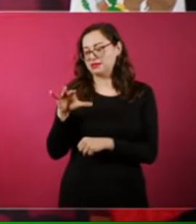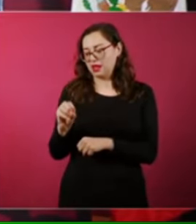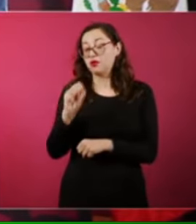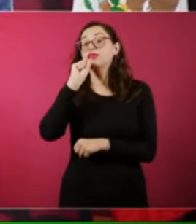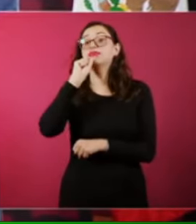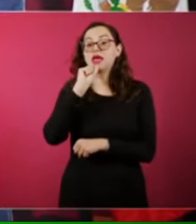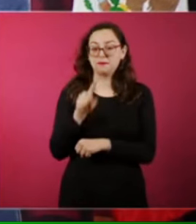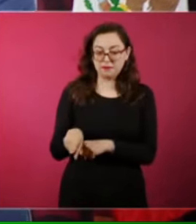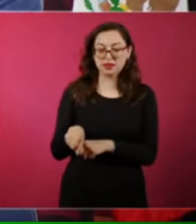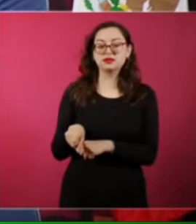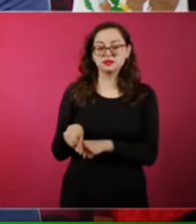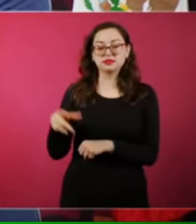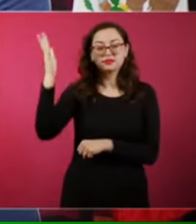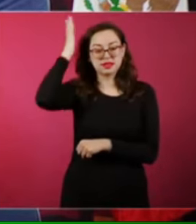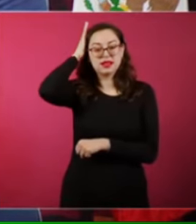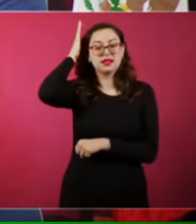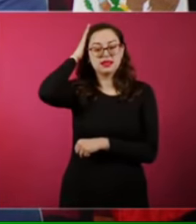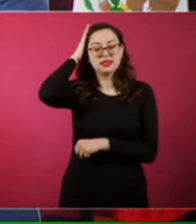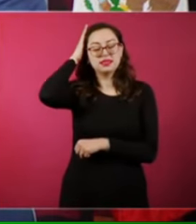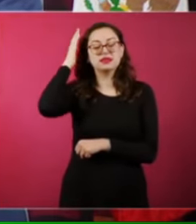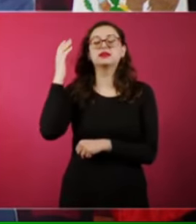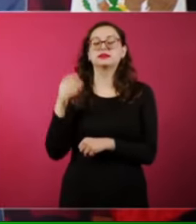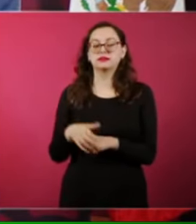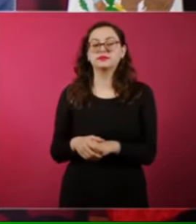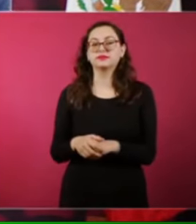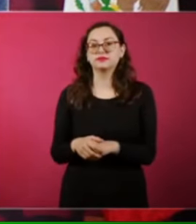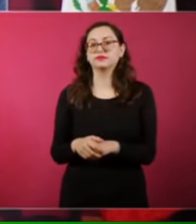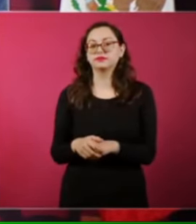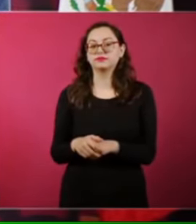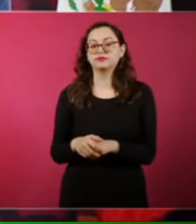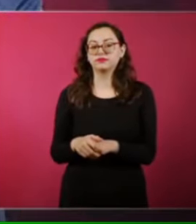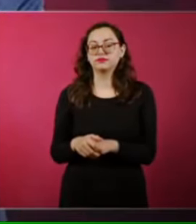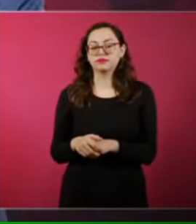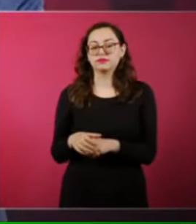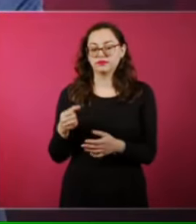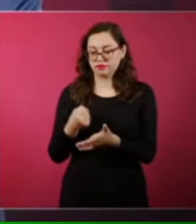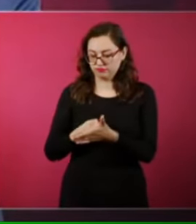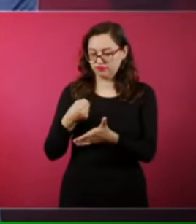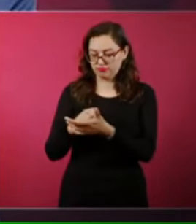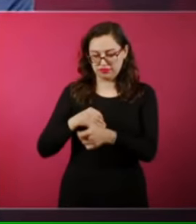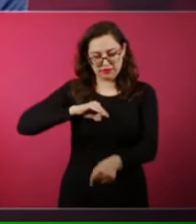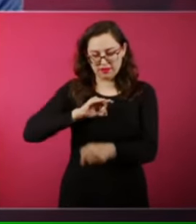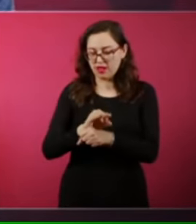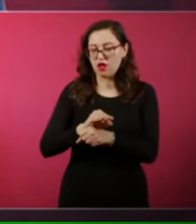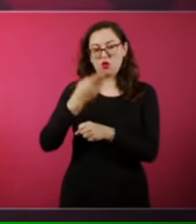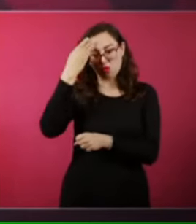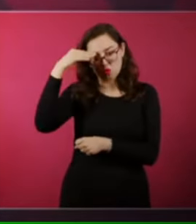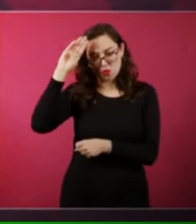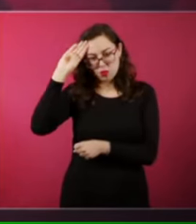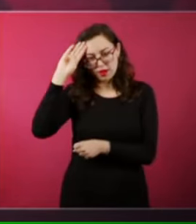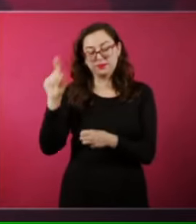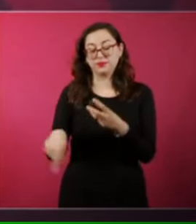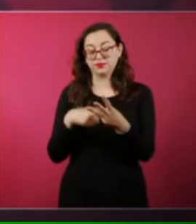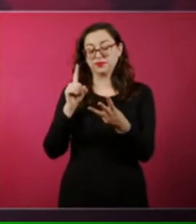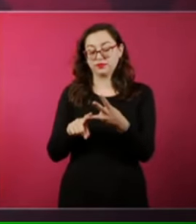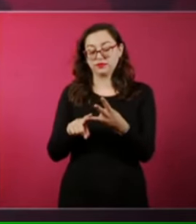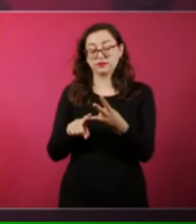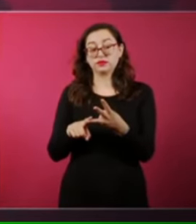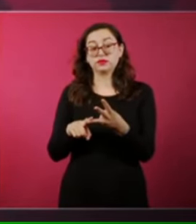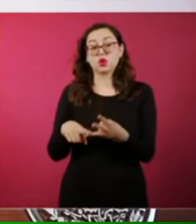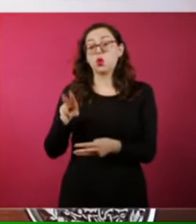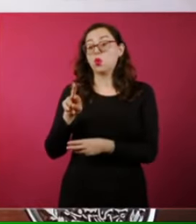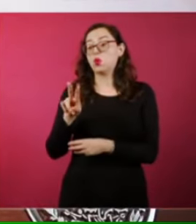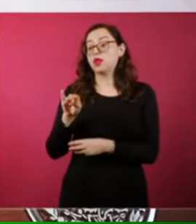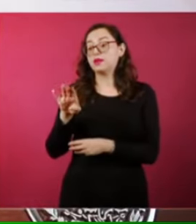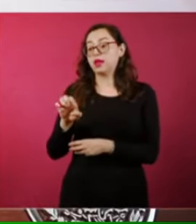líder del movimiento independentista de Cuba. Y ahí conoce a Uribe